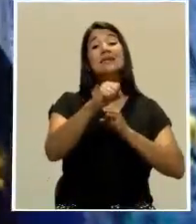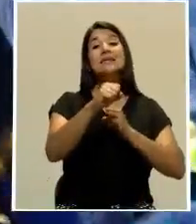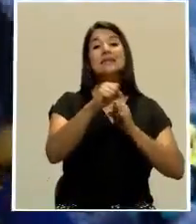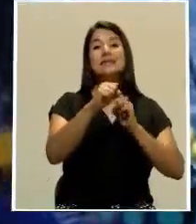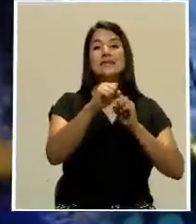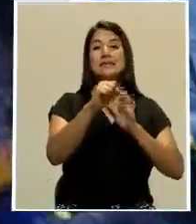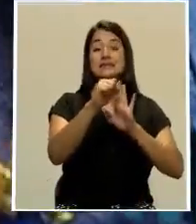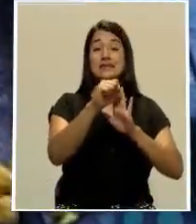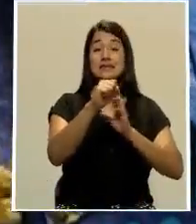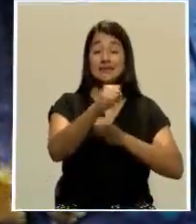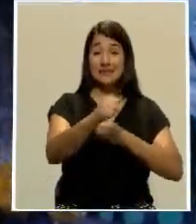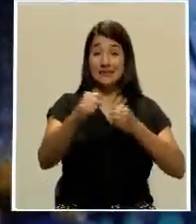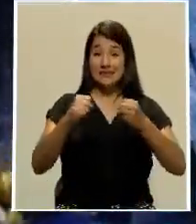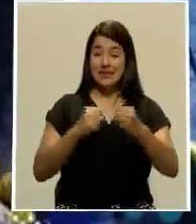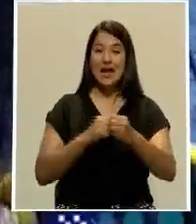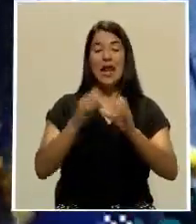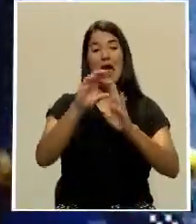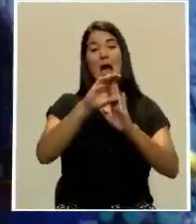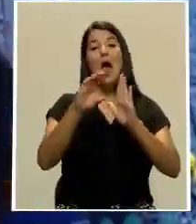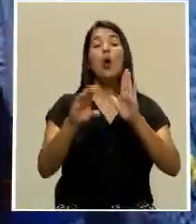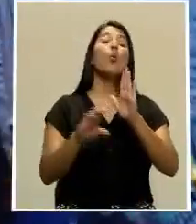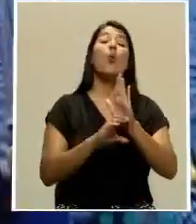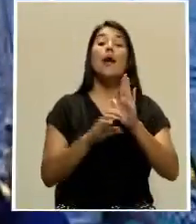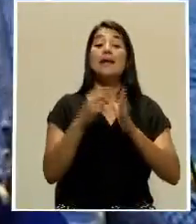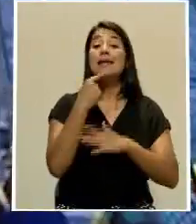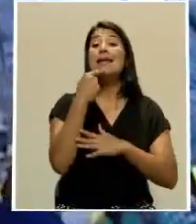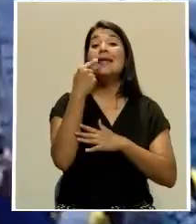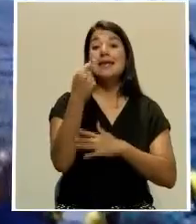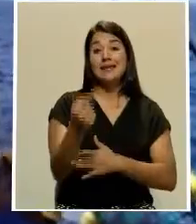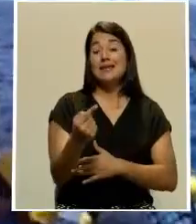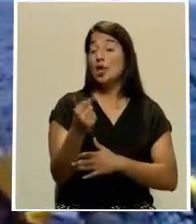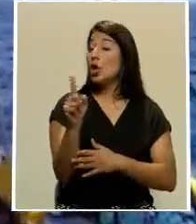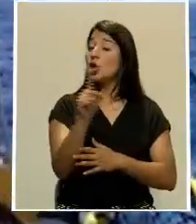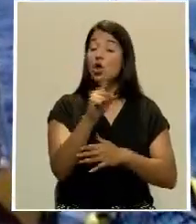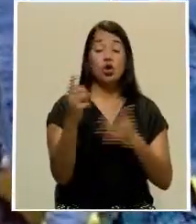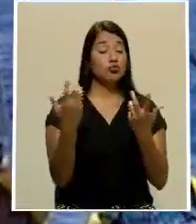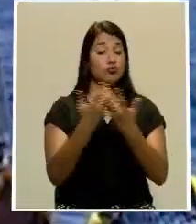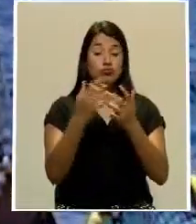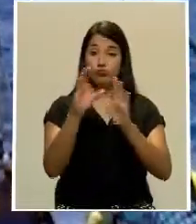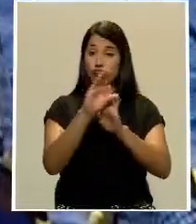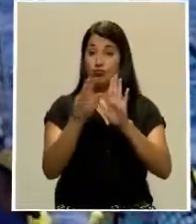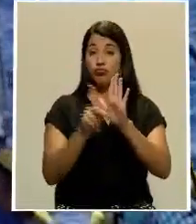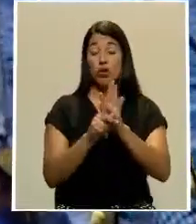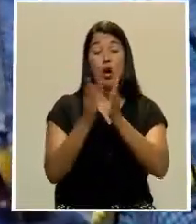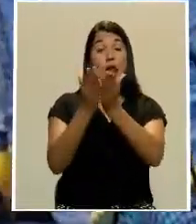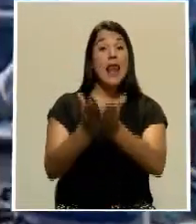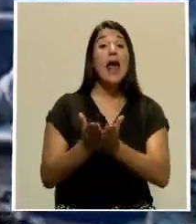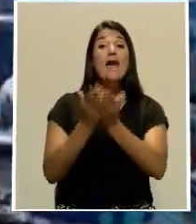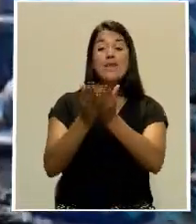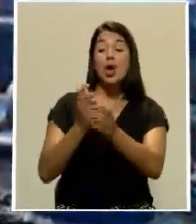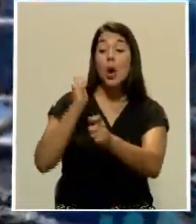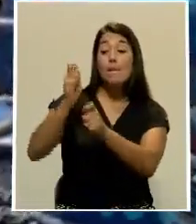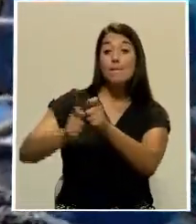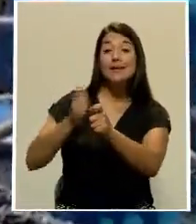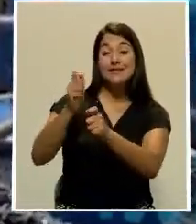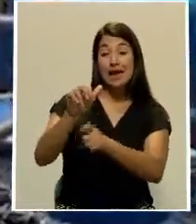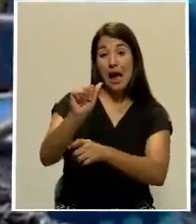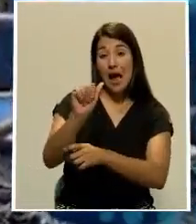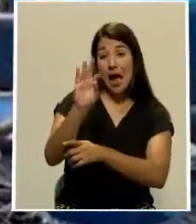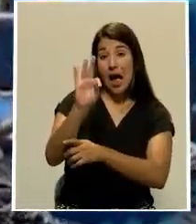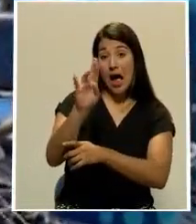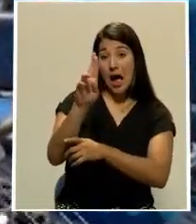si es inconstitucional que los barcos y atuneros internacionales puedan capturar producto dentro del espacio